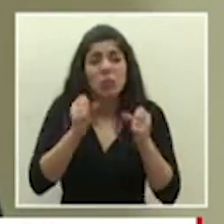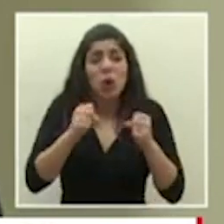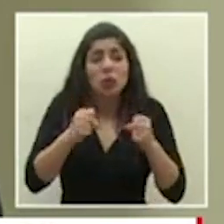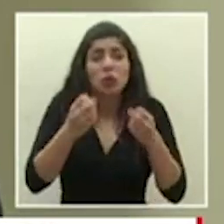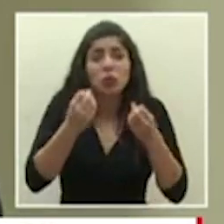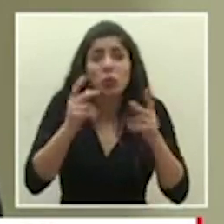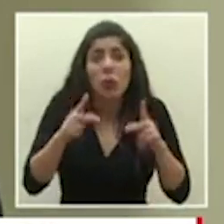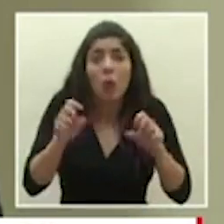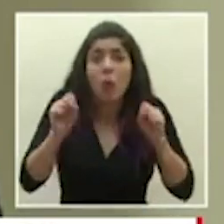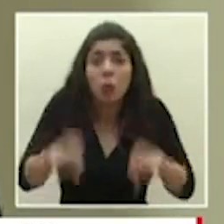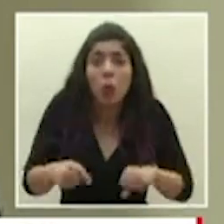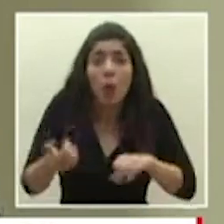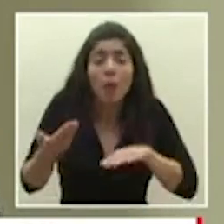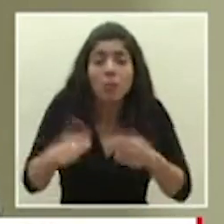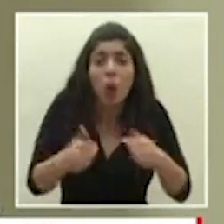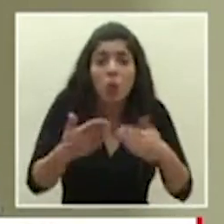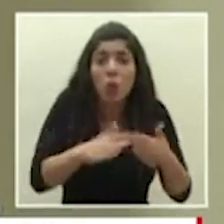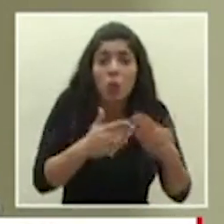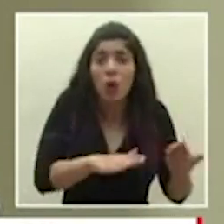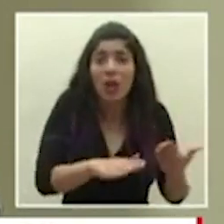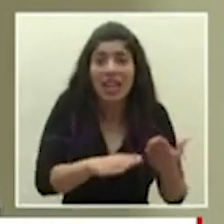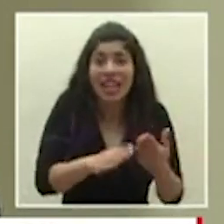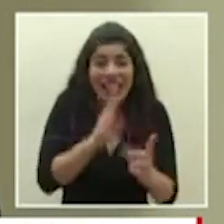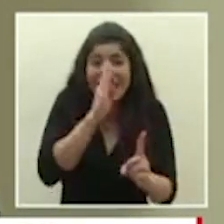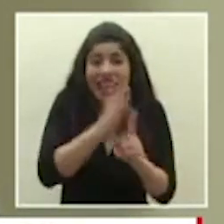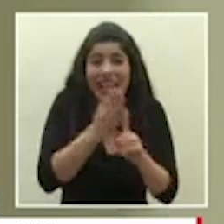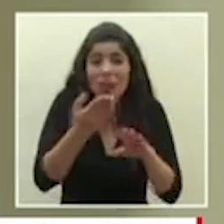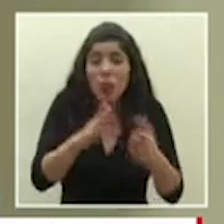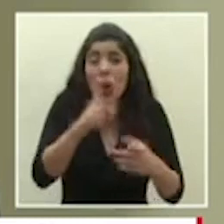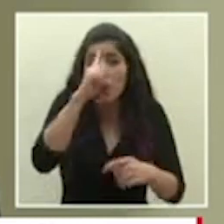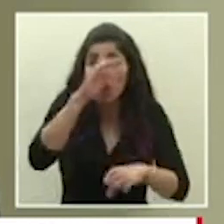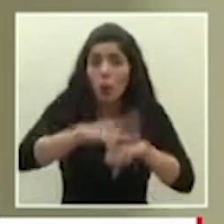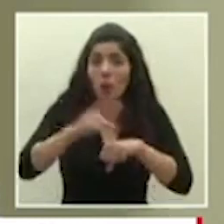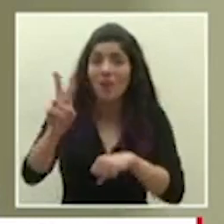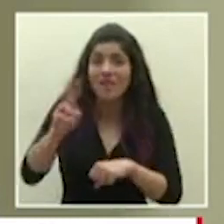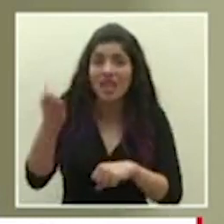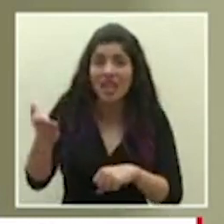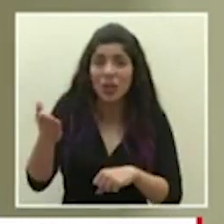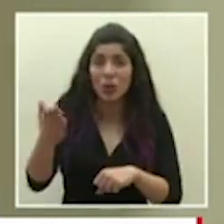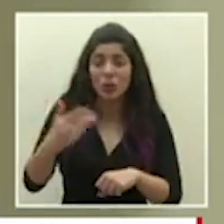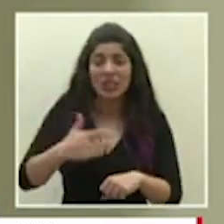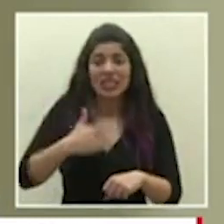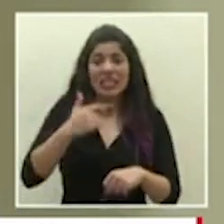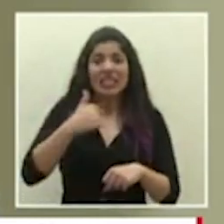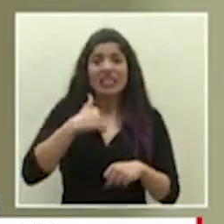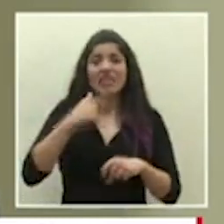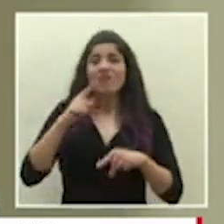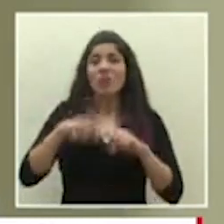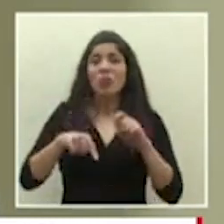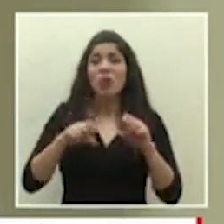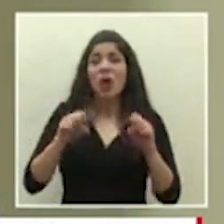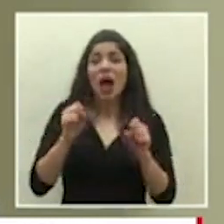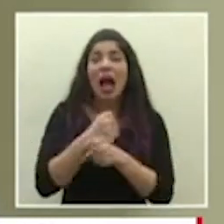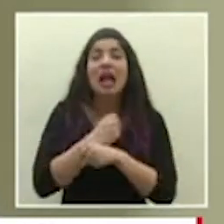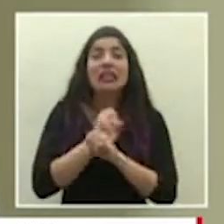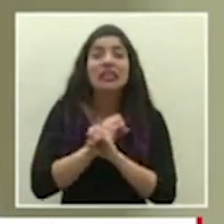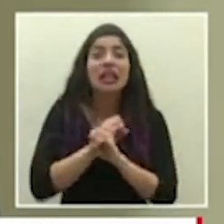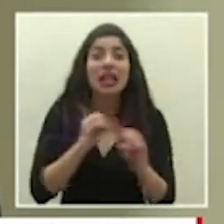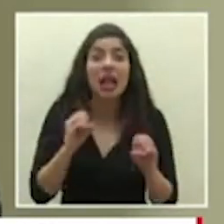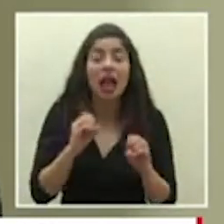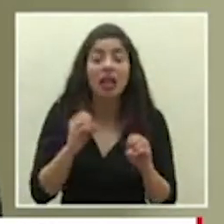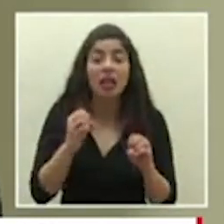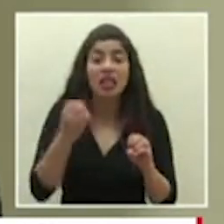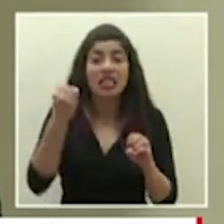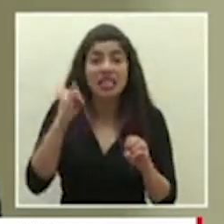mueran de forma directa por un virus y sentir la impotencia eventualmente de que no podemos darle